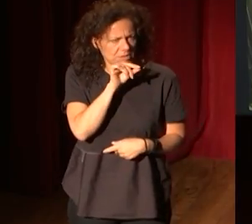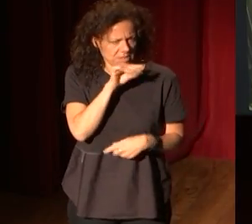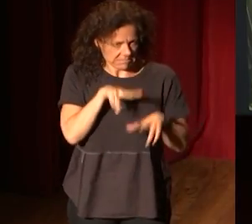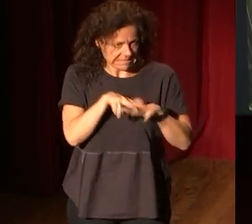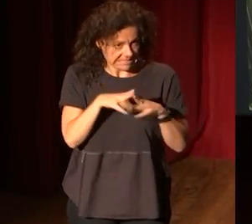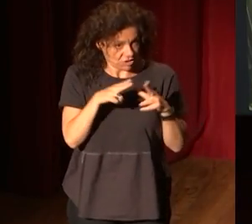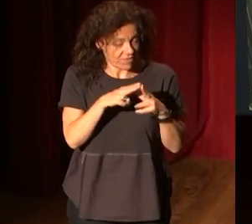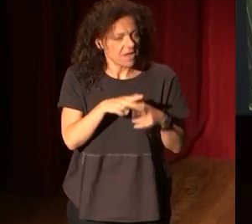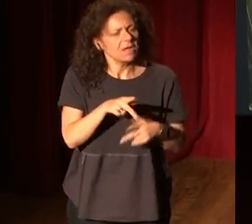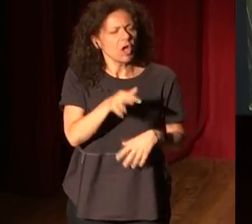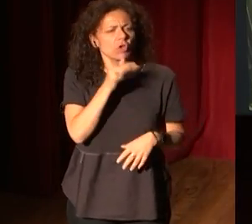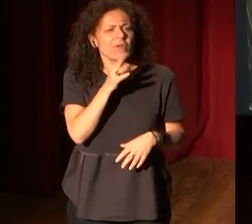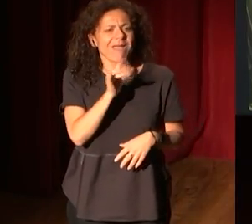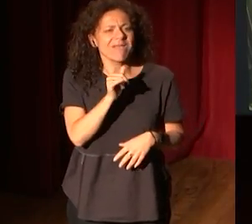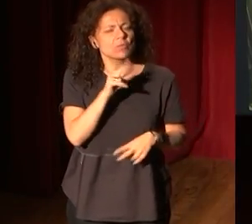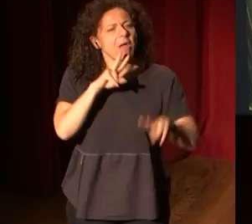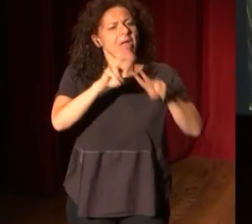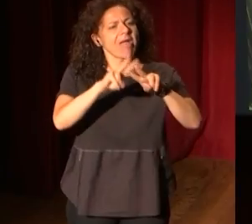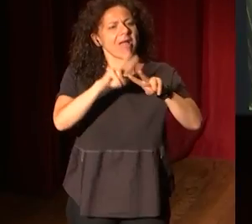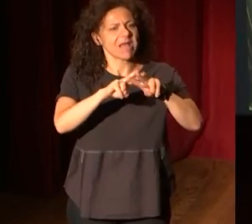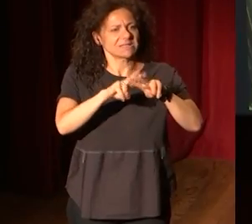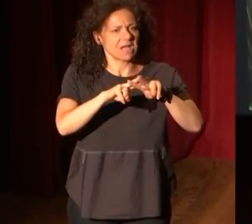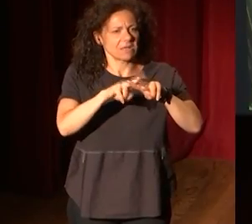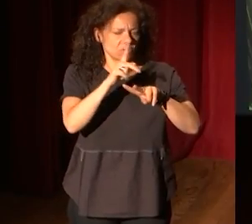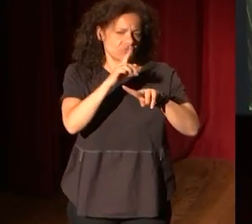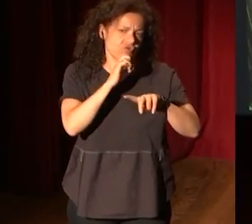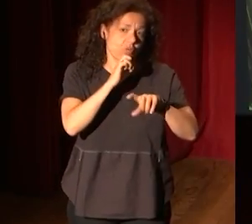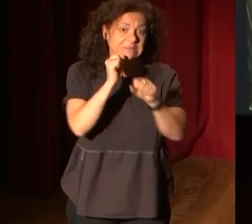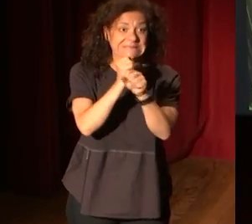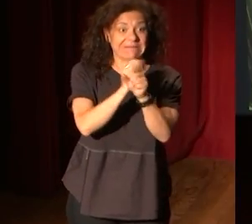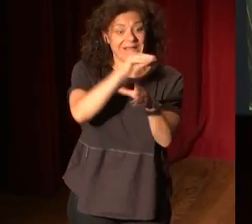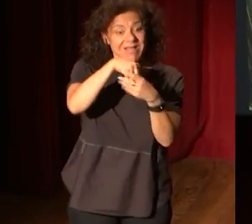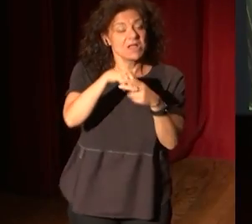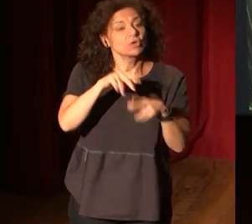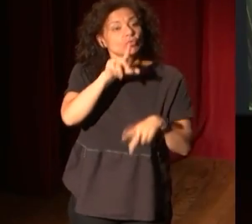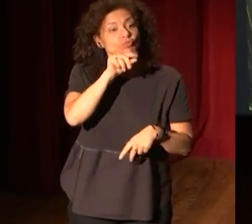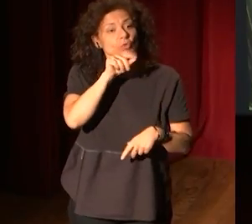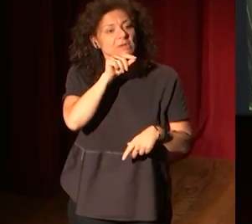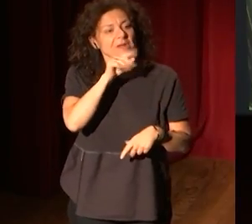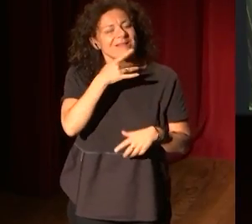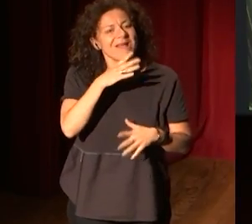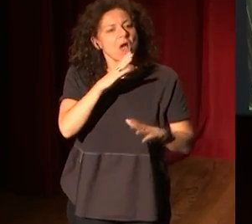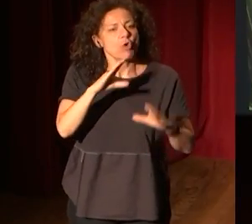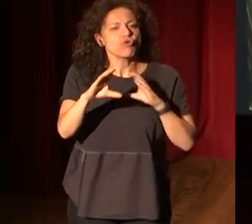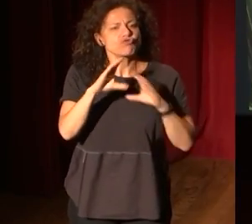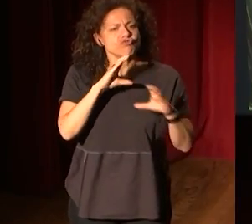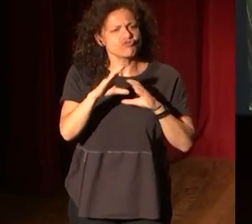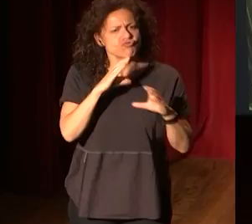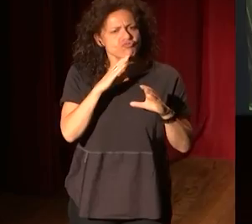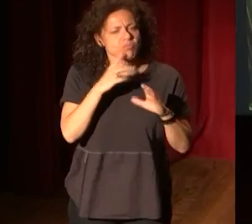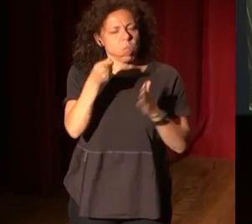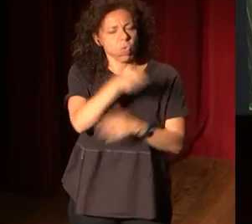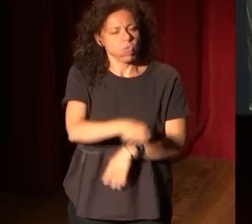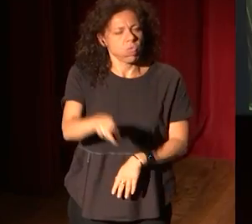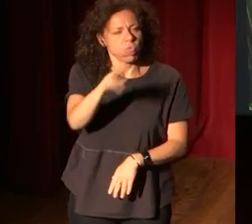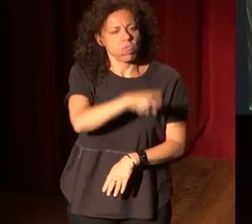¿no?, sobre, y la hay, que es un hashtag, que es una forma de trabajar en Twitter, en el que la conversación se hace recurrente, en el